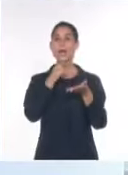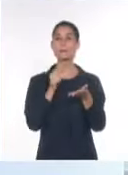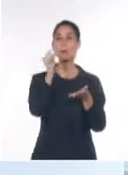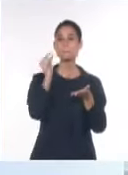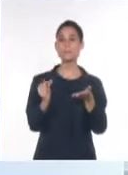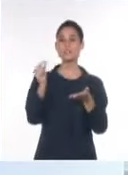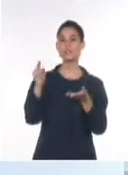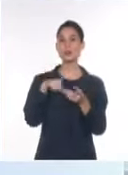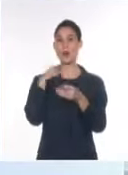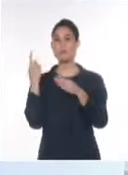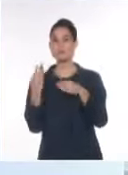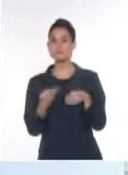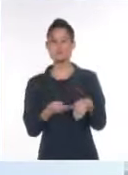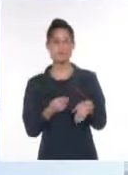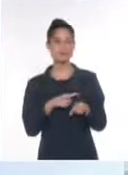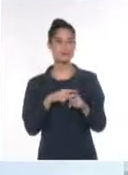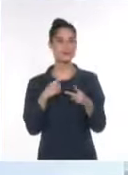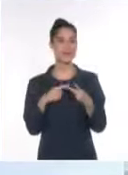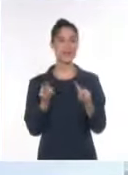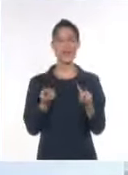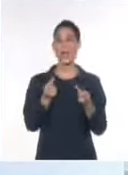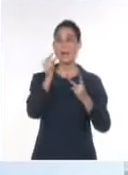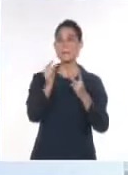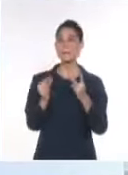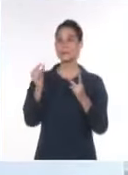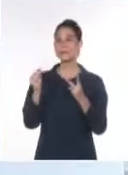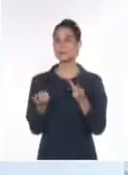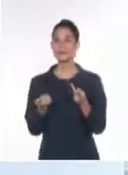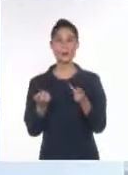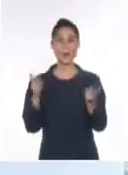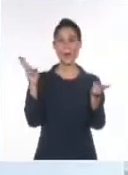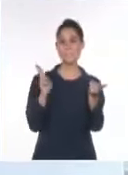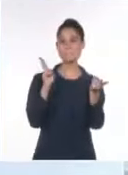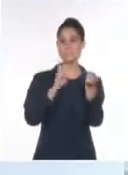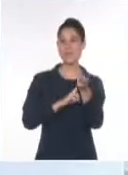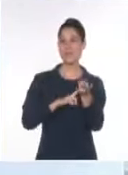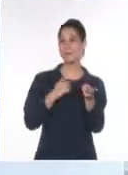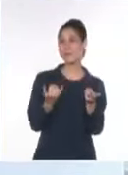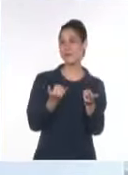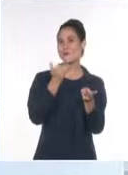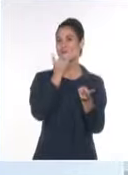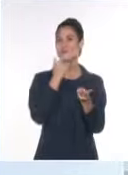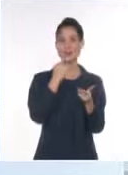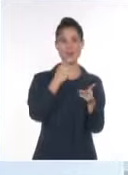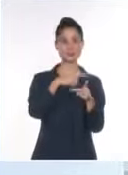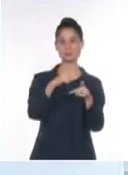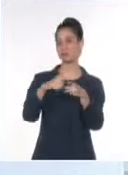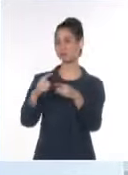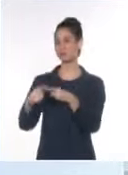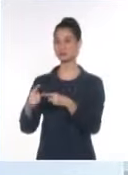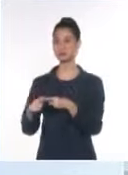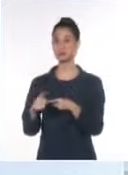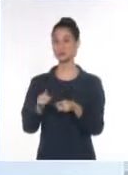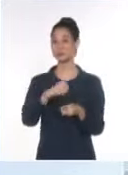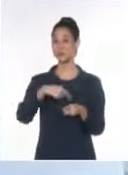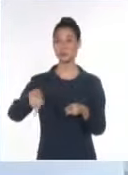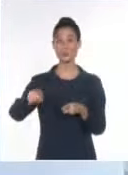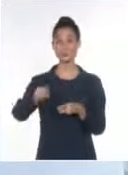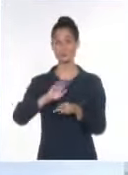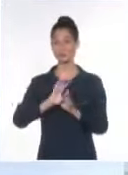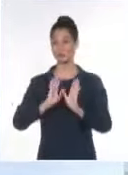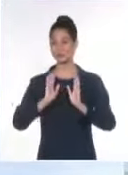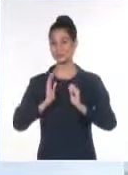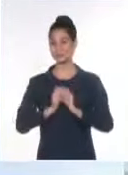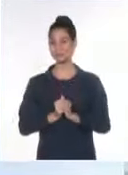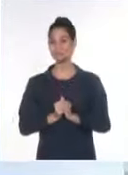actas sin la firma de los testigos, sin los datos de los miembros de la mesa, ni de las máquinas de votación. Desastre total. Pero la